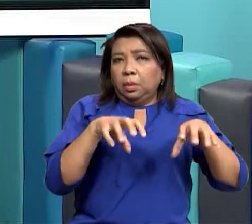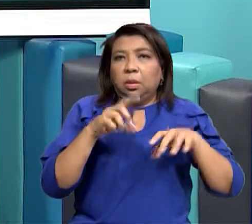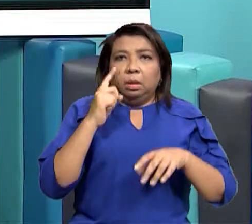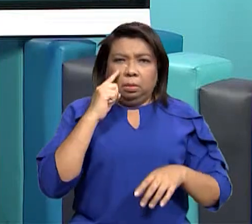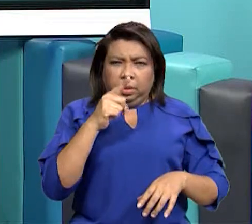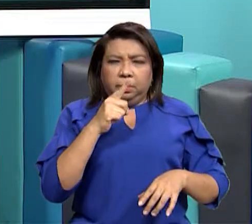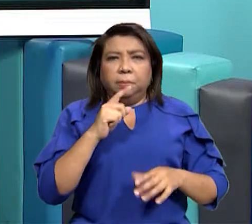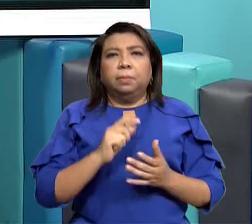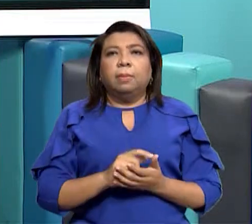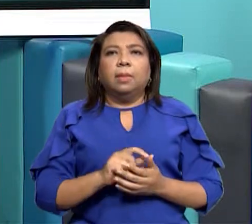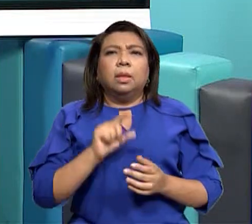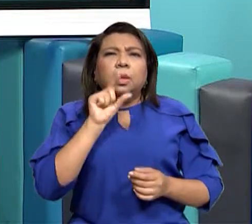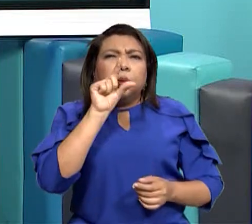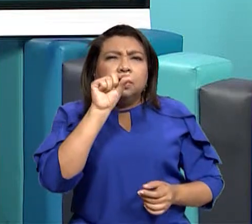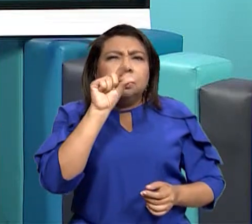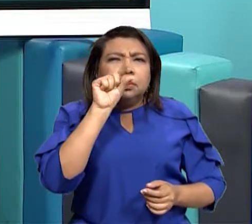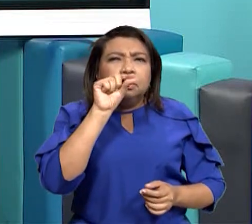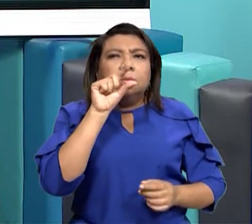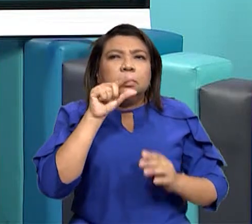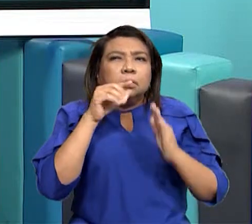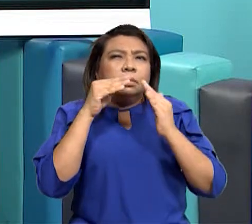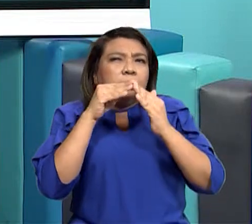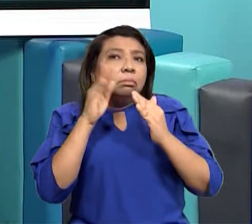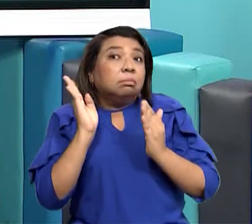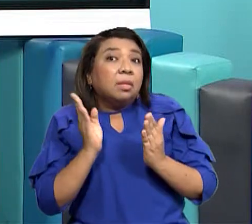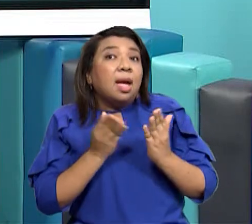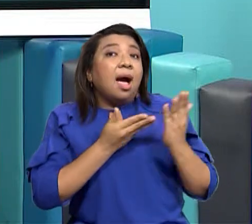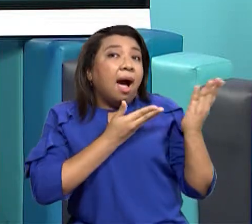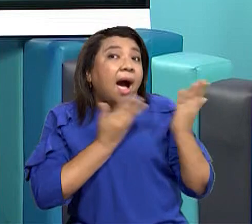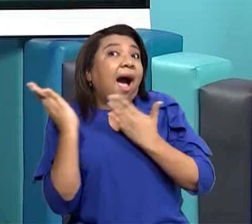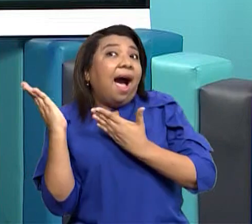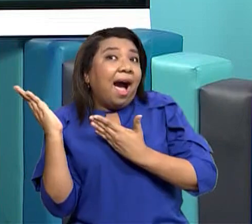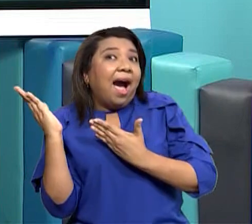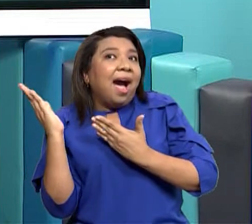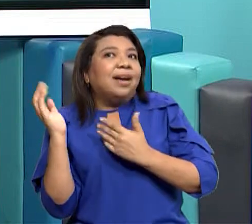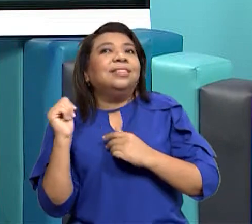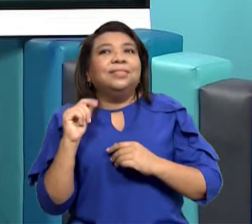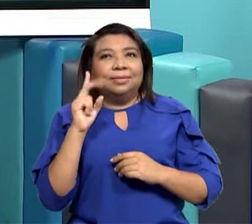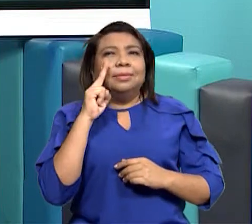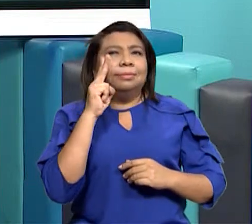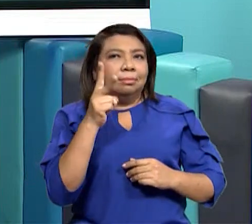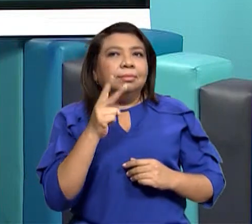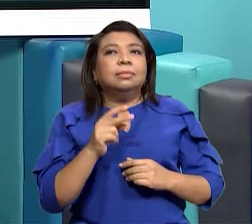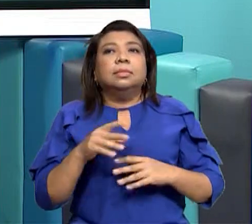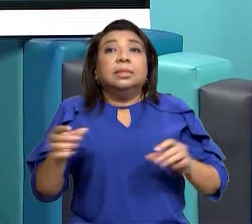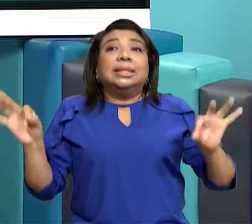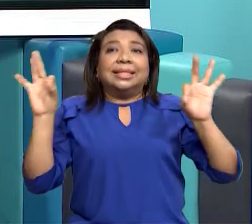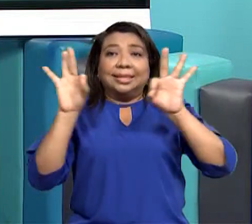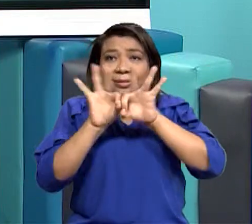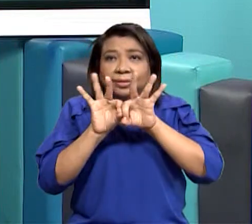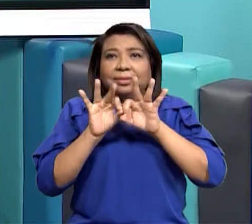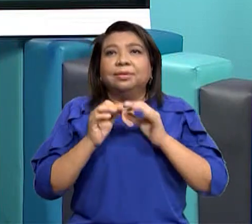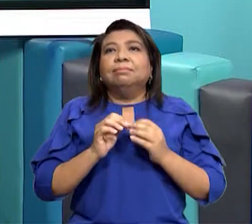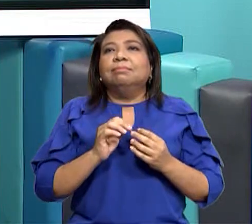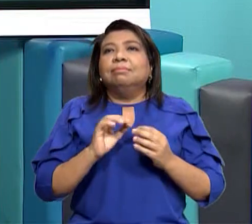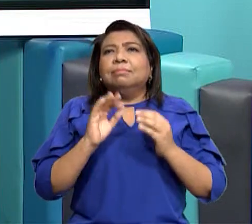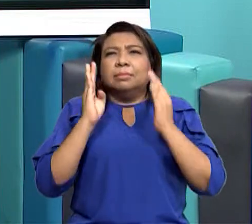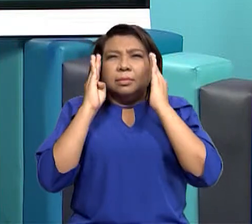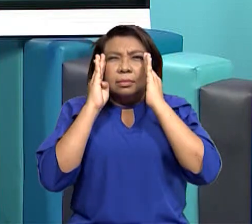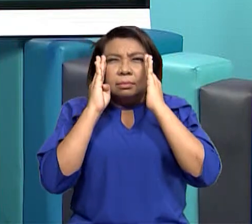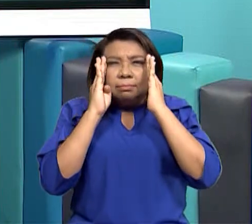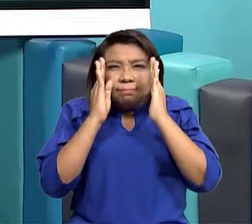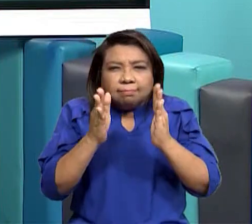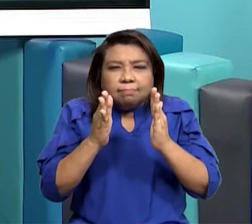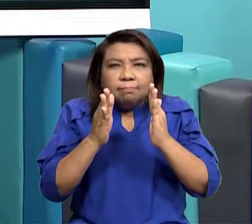dos O las tres actividades Si una que te ayude mucho A lo que es ese fortalecimiento ¿Verdad? De la concentración De la atención